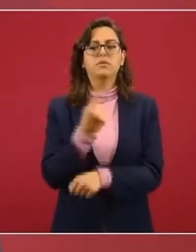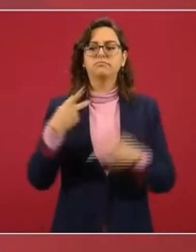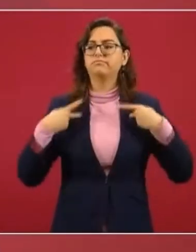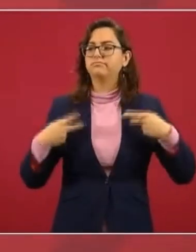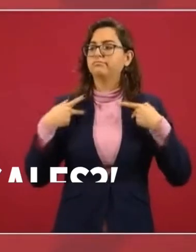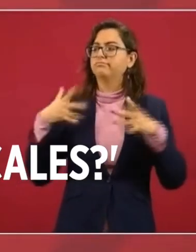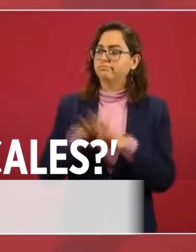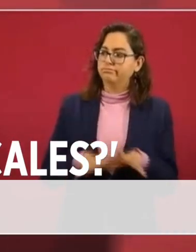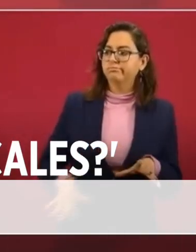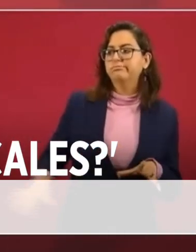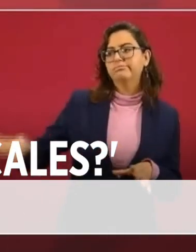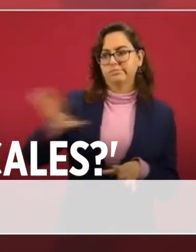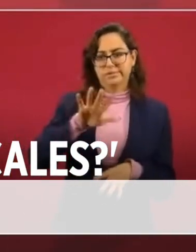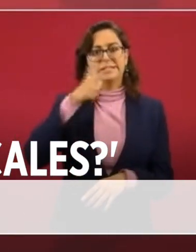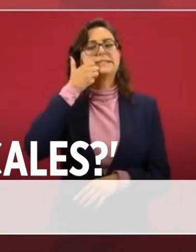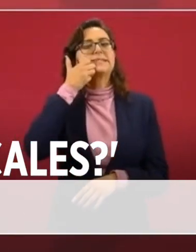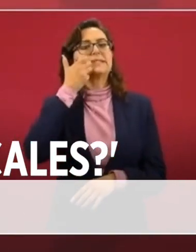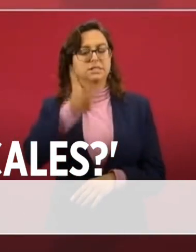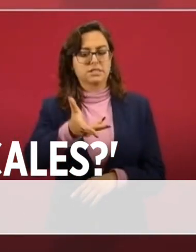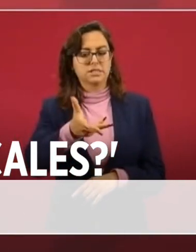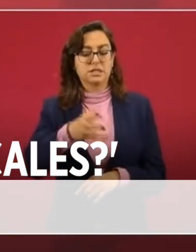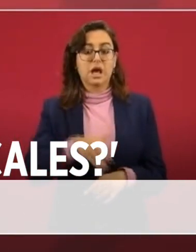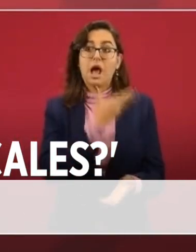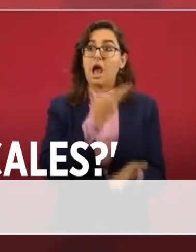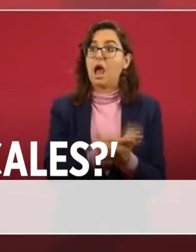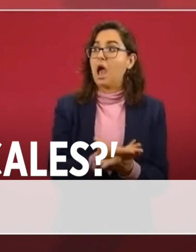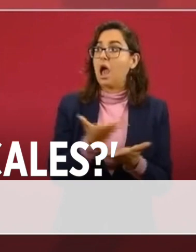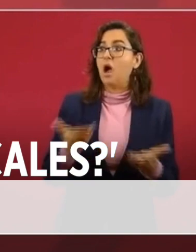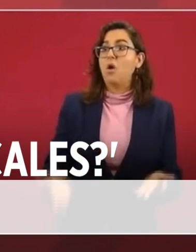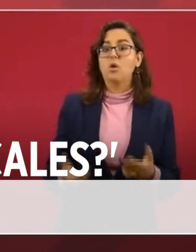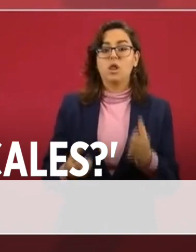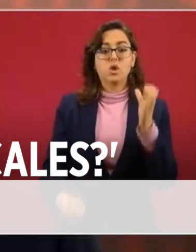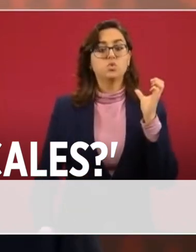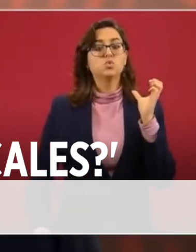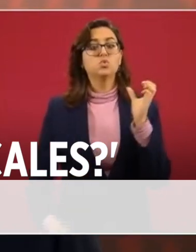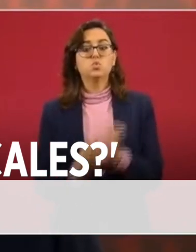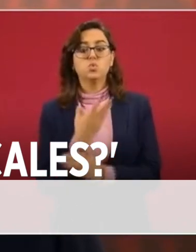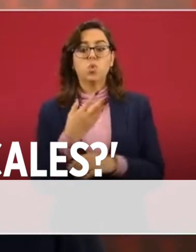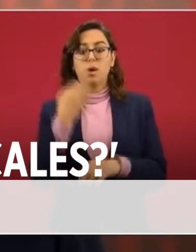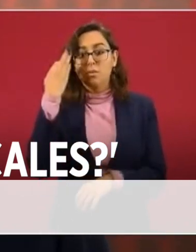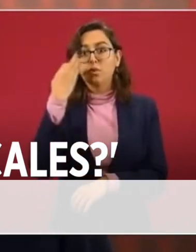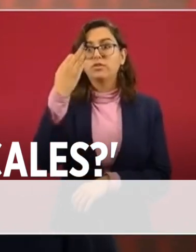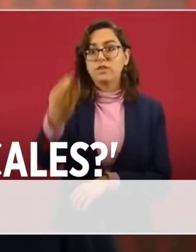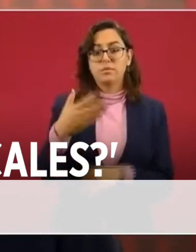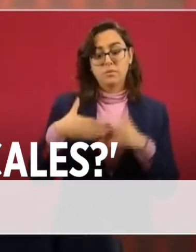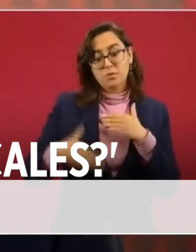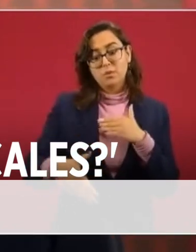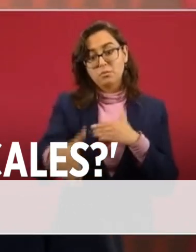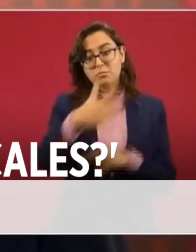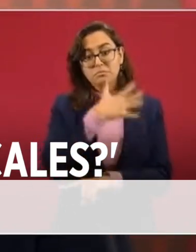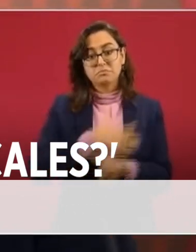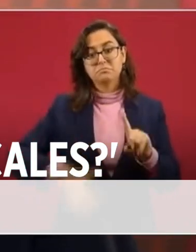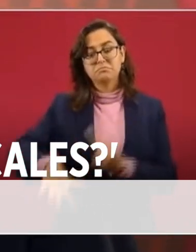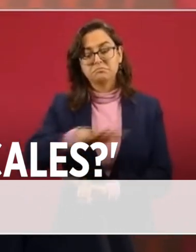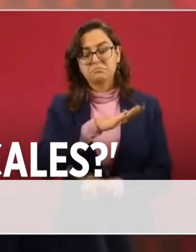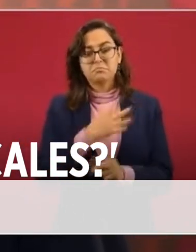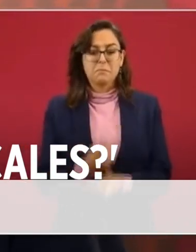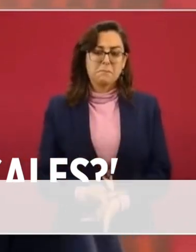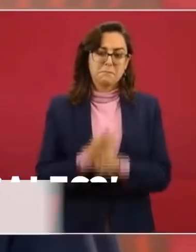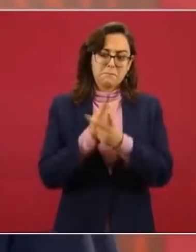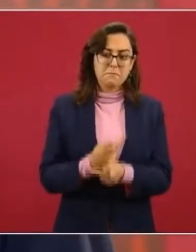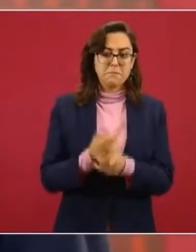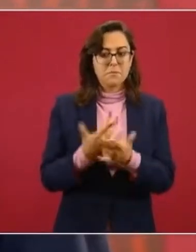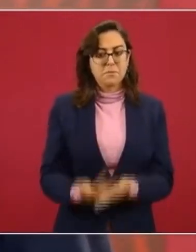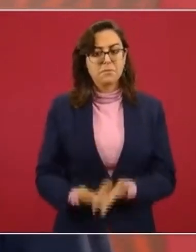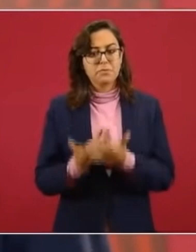Asumamos que son otros tiempos y esperemos y